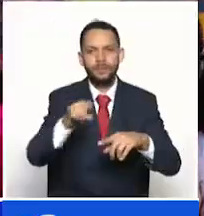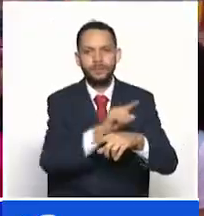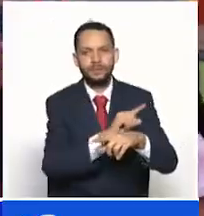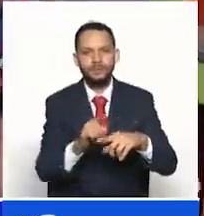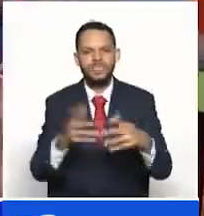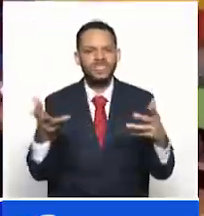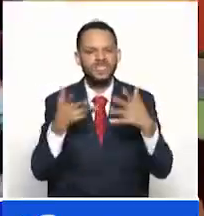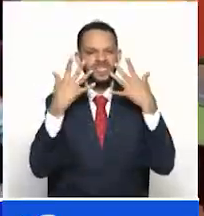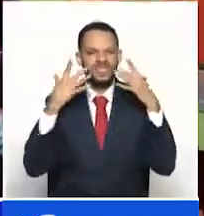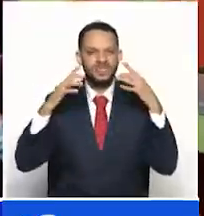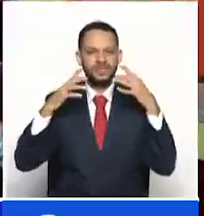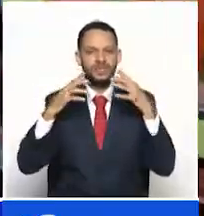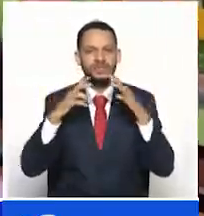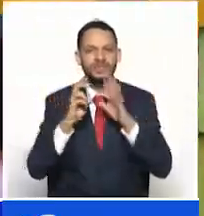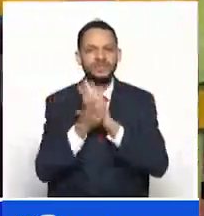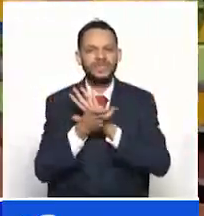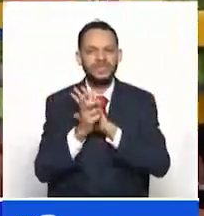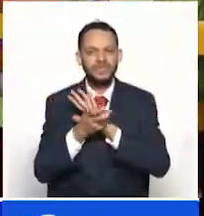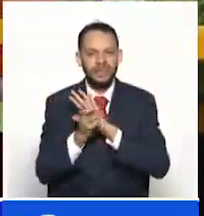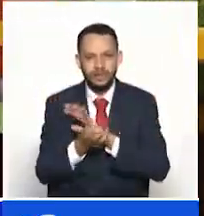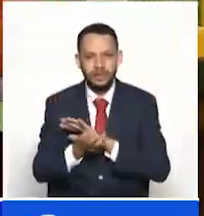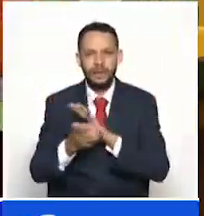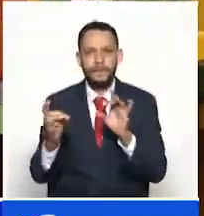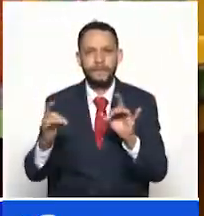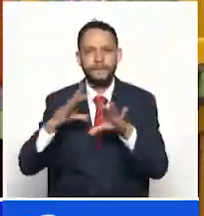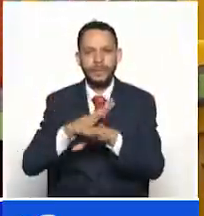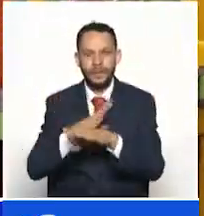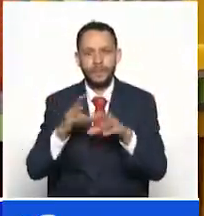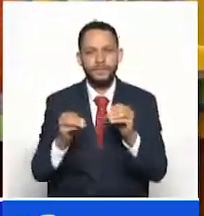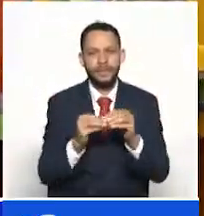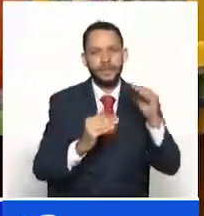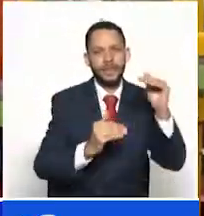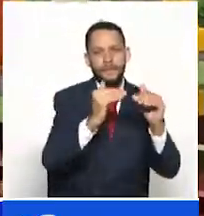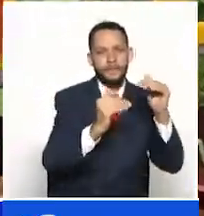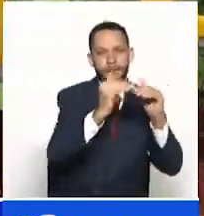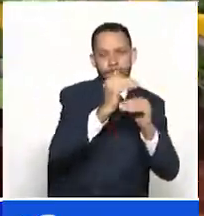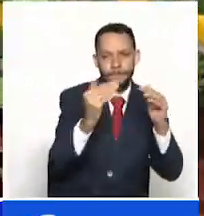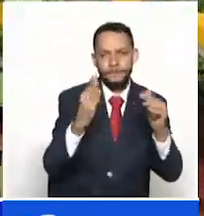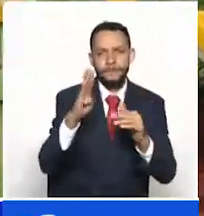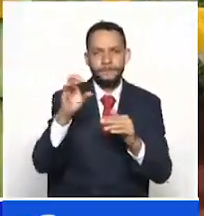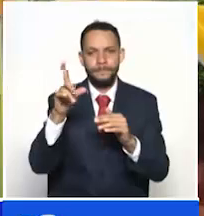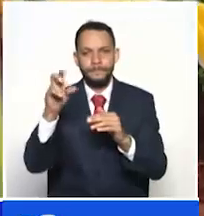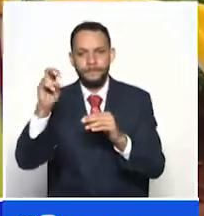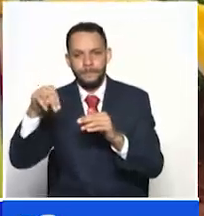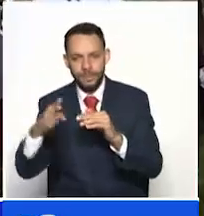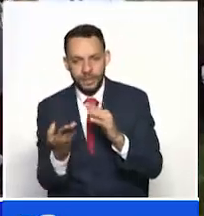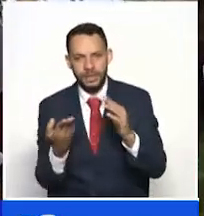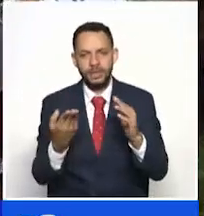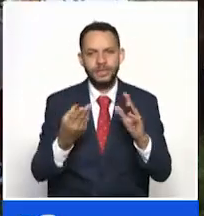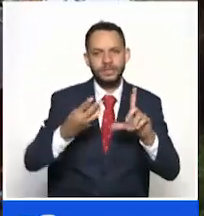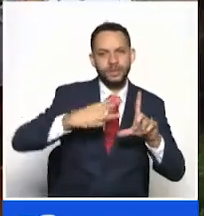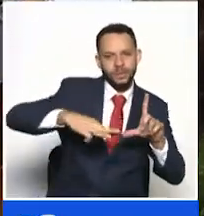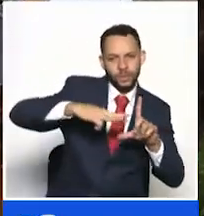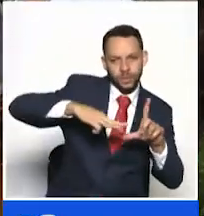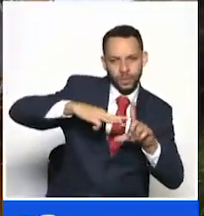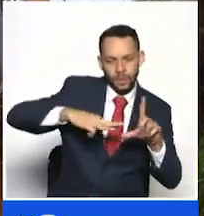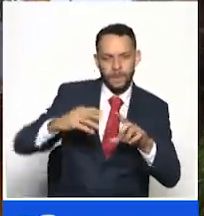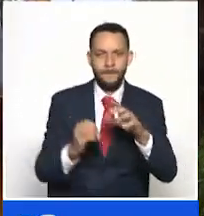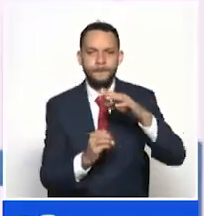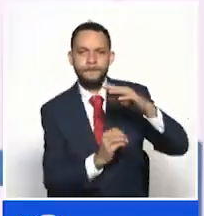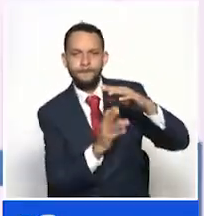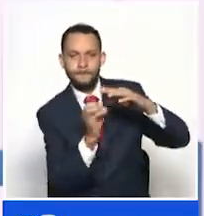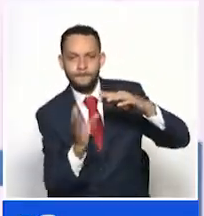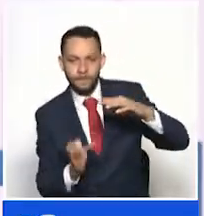y La Virginia asimismo se hará posteriormente en Balboa Belén de Umbría Dos Quebradas Marsella Mistrató y Pueblo Rico